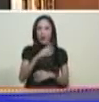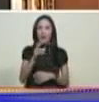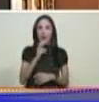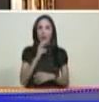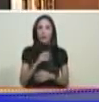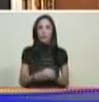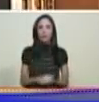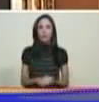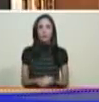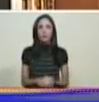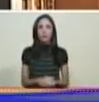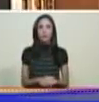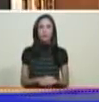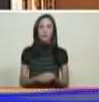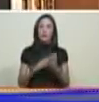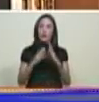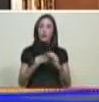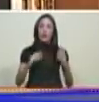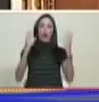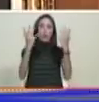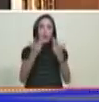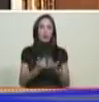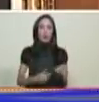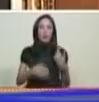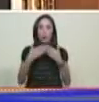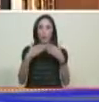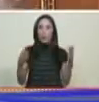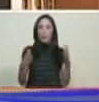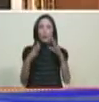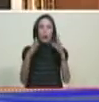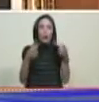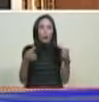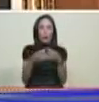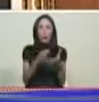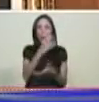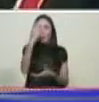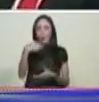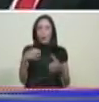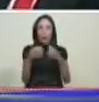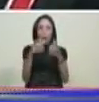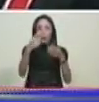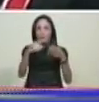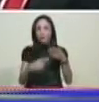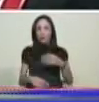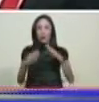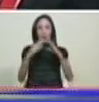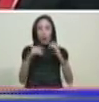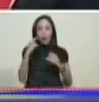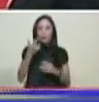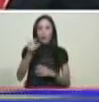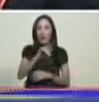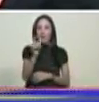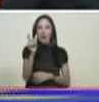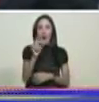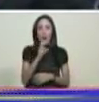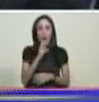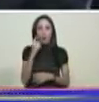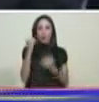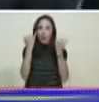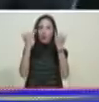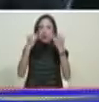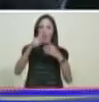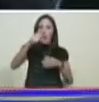quiero que toda la administración pública trabajadores clase media tenga su lingote he lanzado